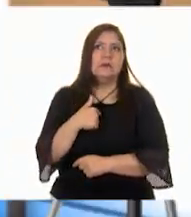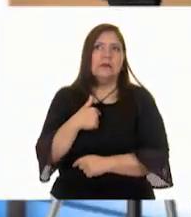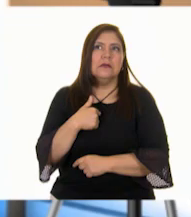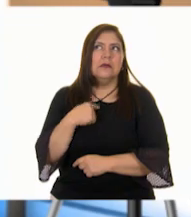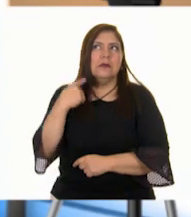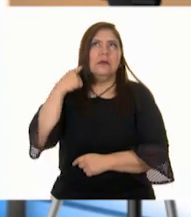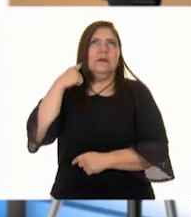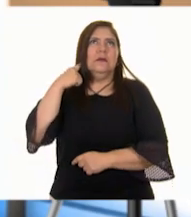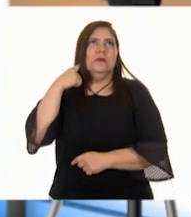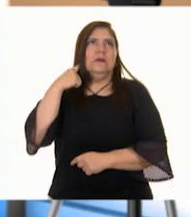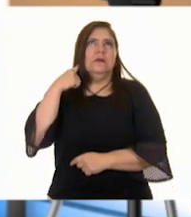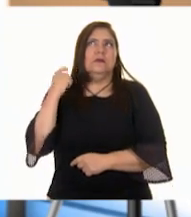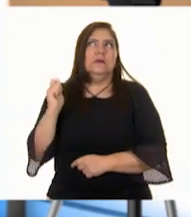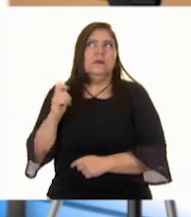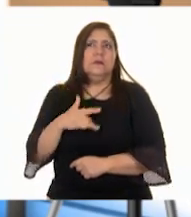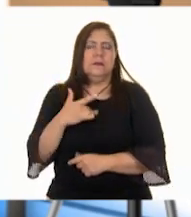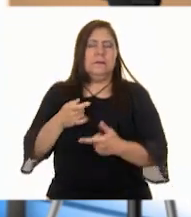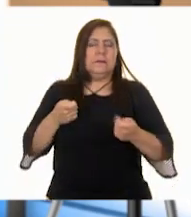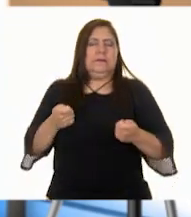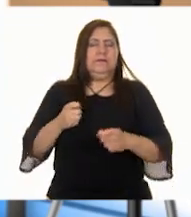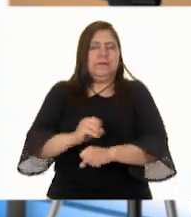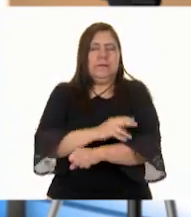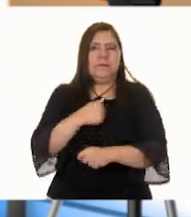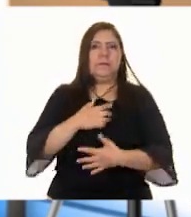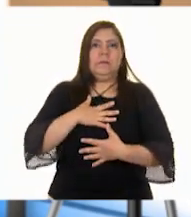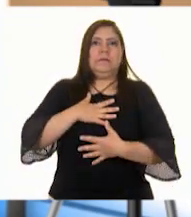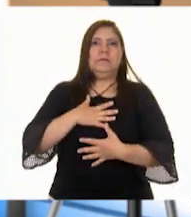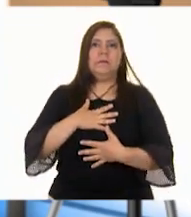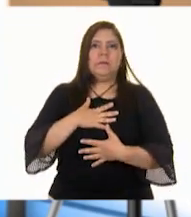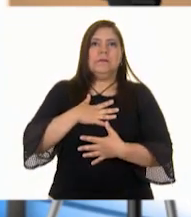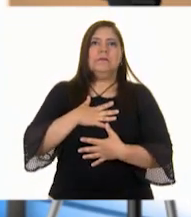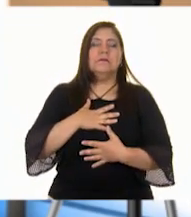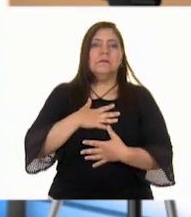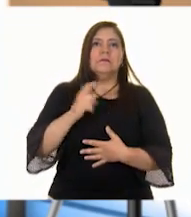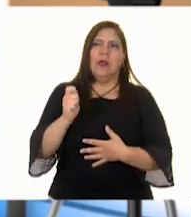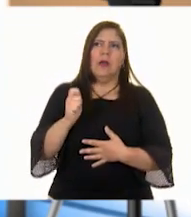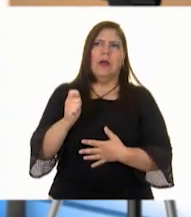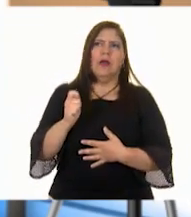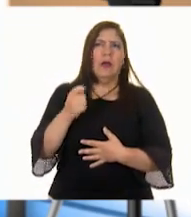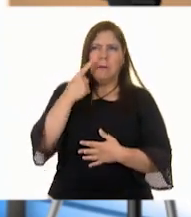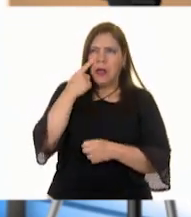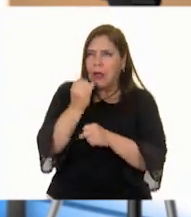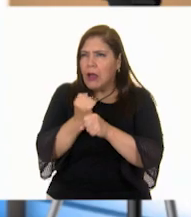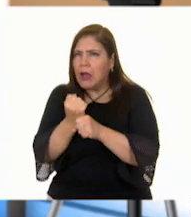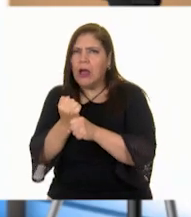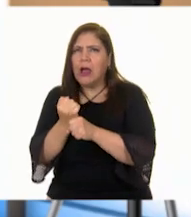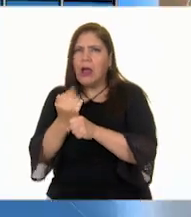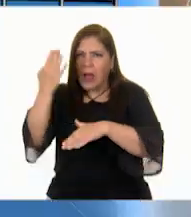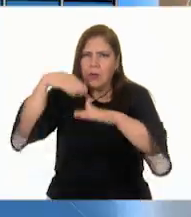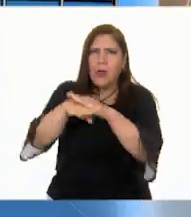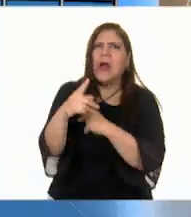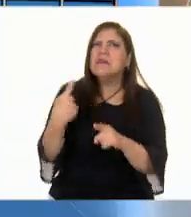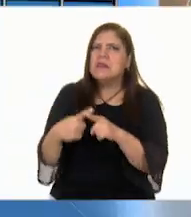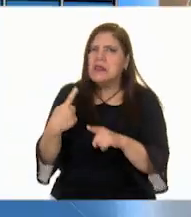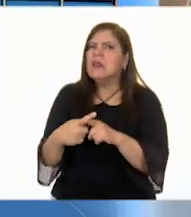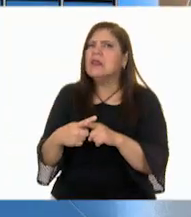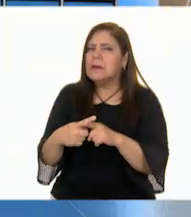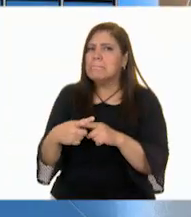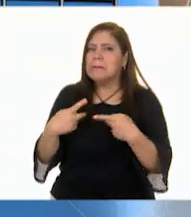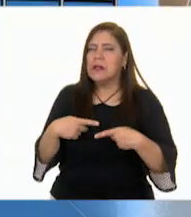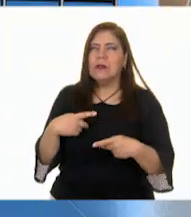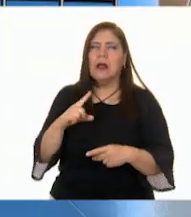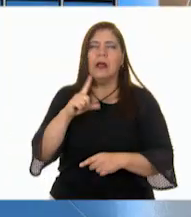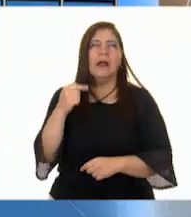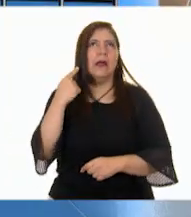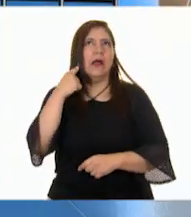regular mi emoción y averiguar quién había entrado. Pero de repente escuché